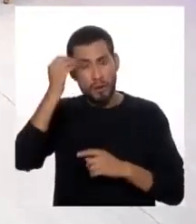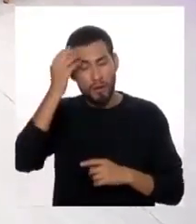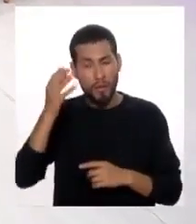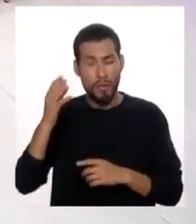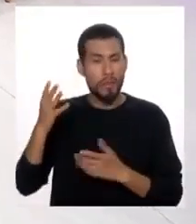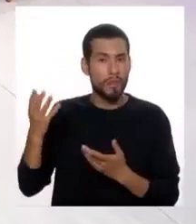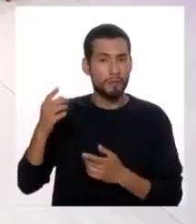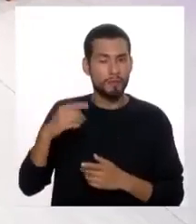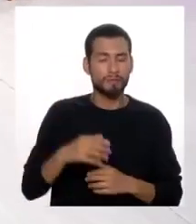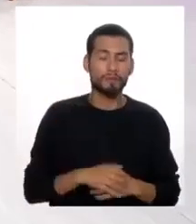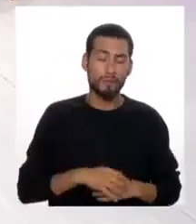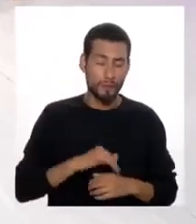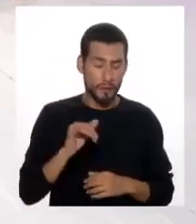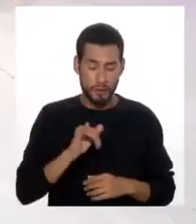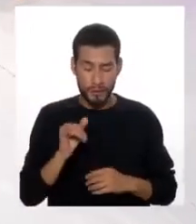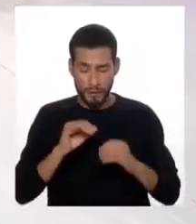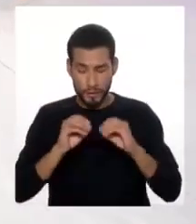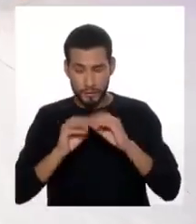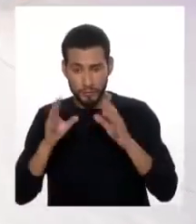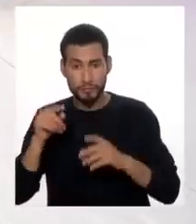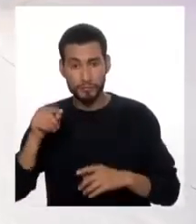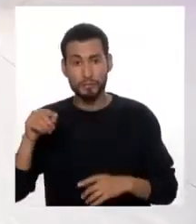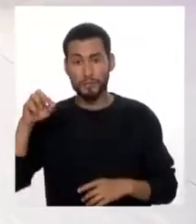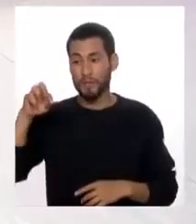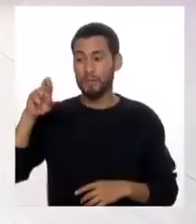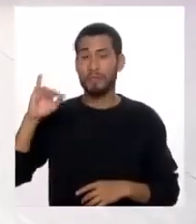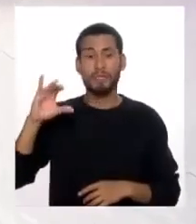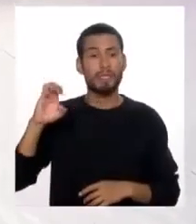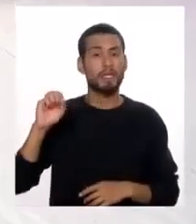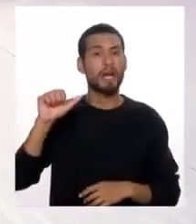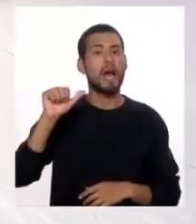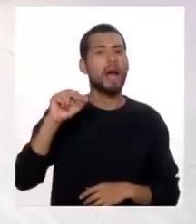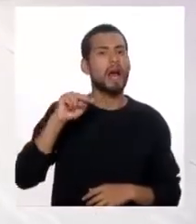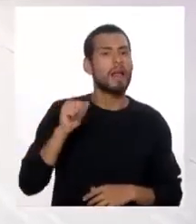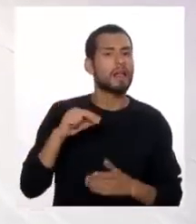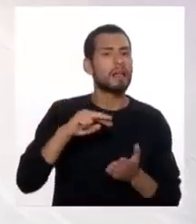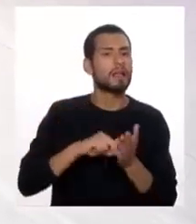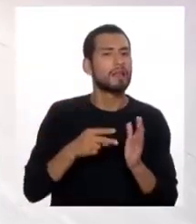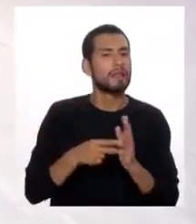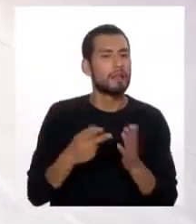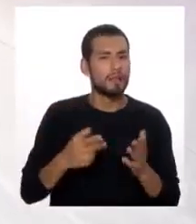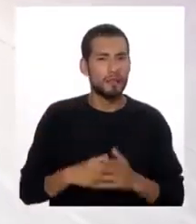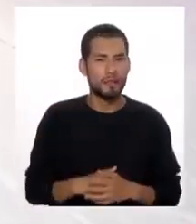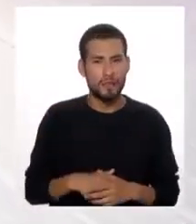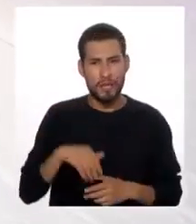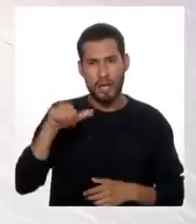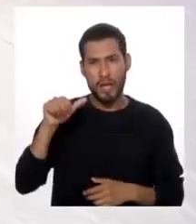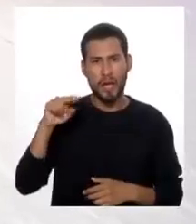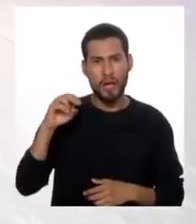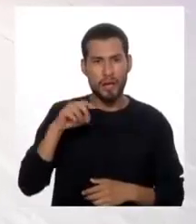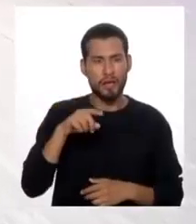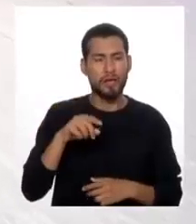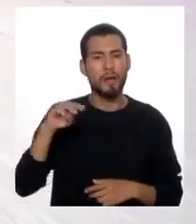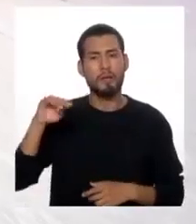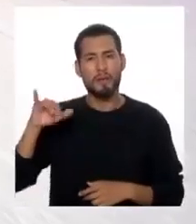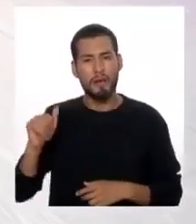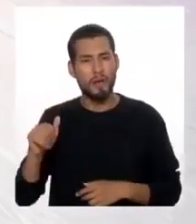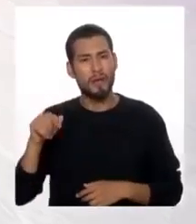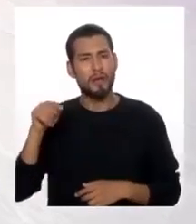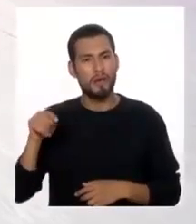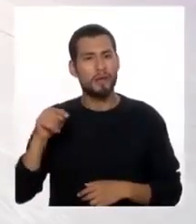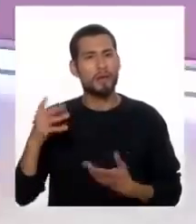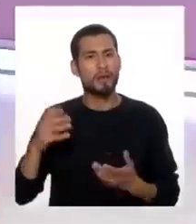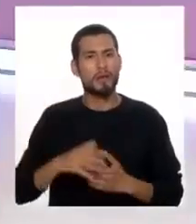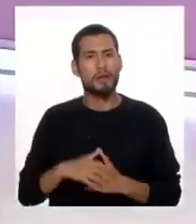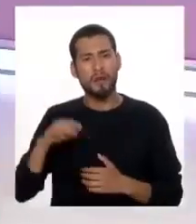alterados? Y para aclarar, cuando dicen princesa Ana significa de anorexia y princesa mía, a los que